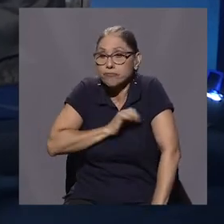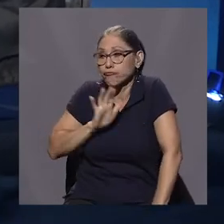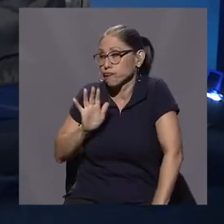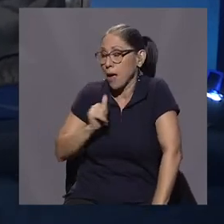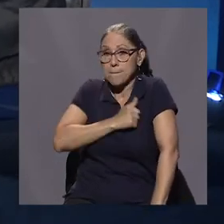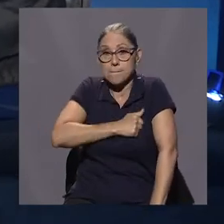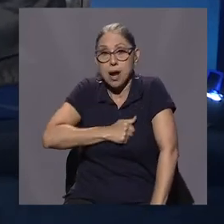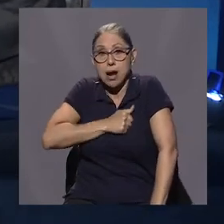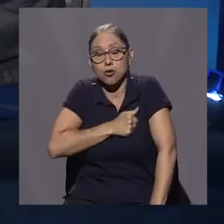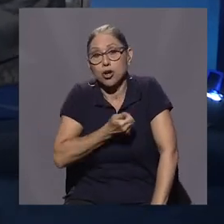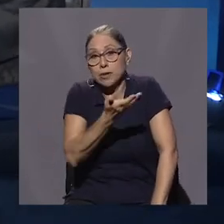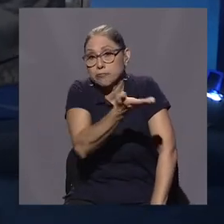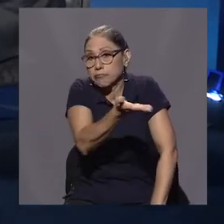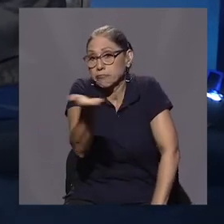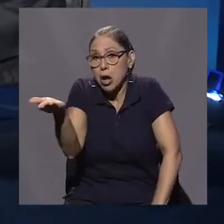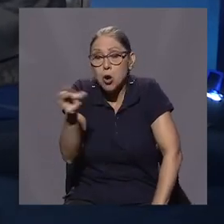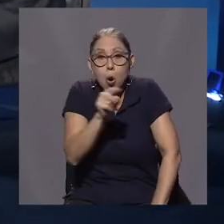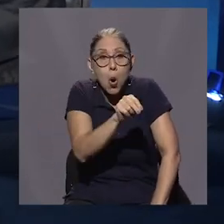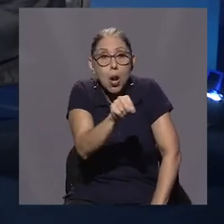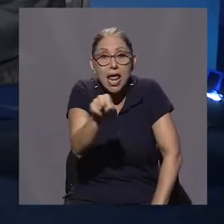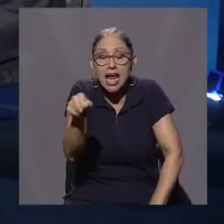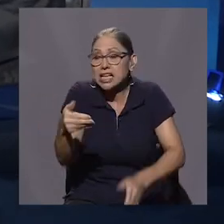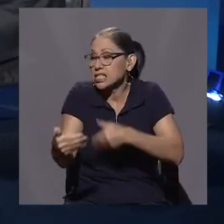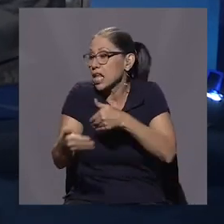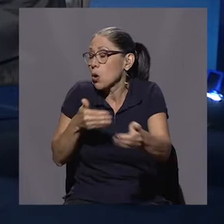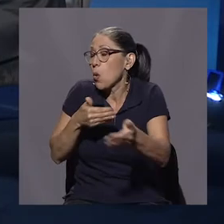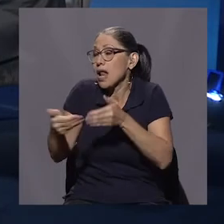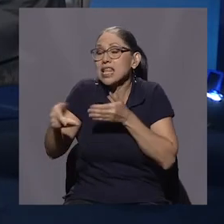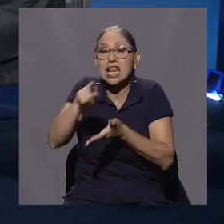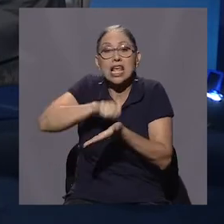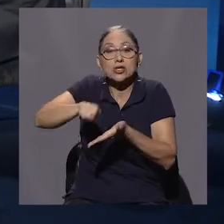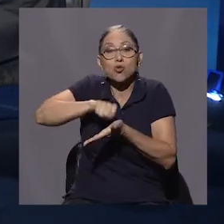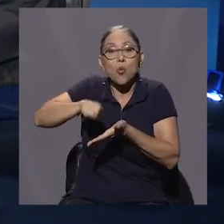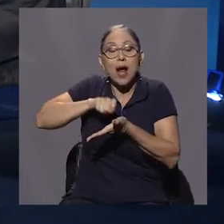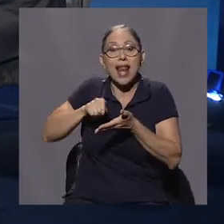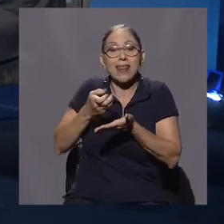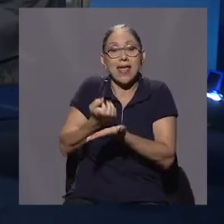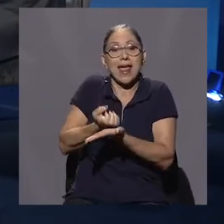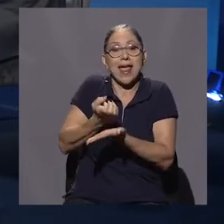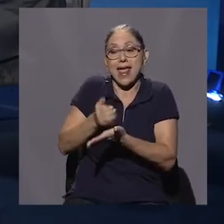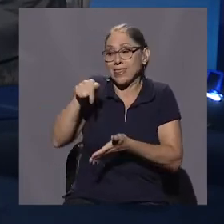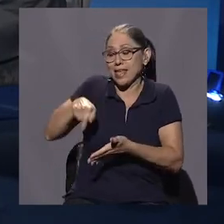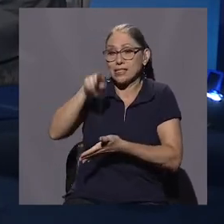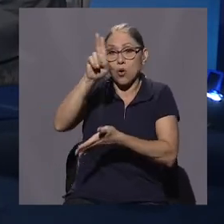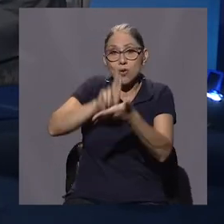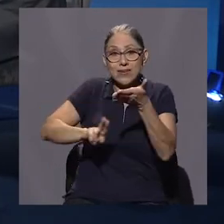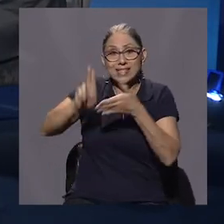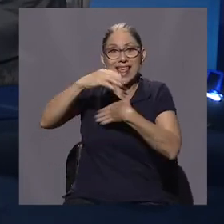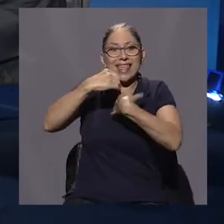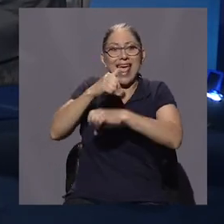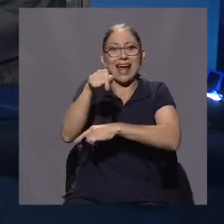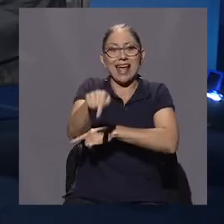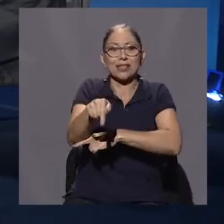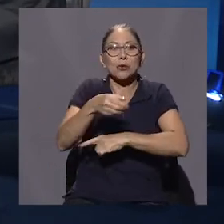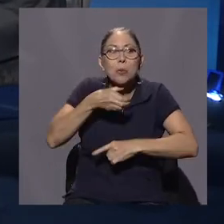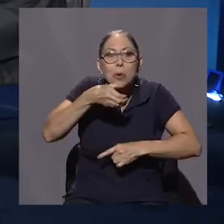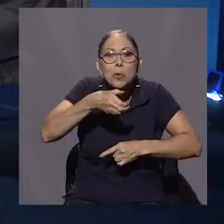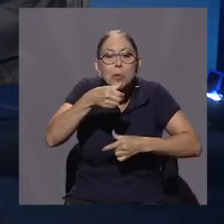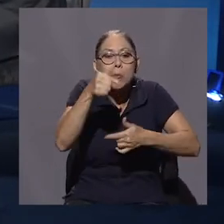los queridos colegas de cualquier escuela de esta universidad que se dediquen a eso. pero son absolutamente